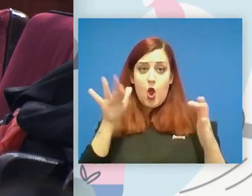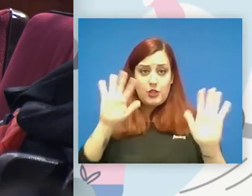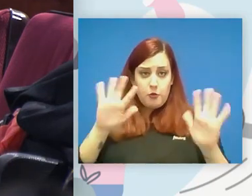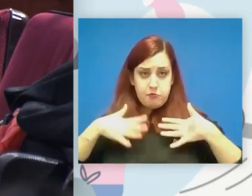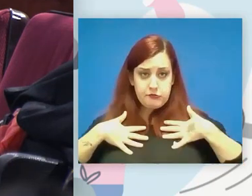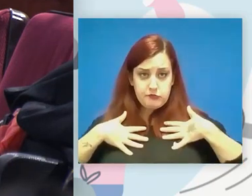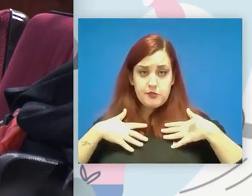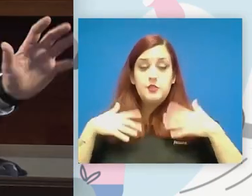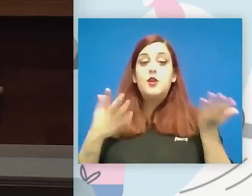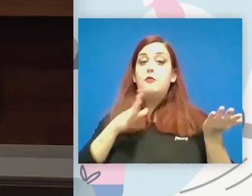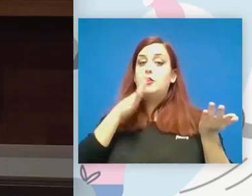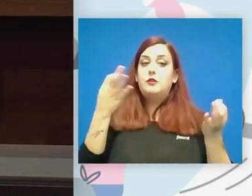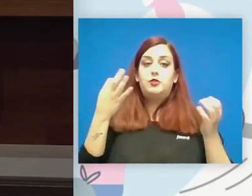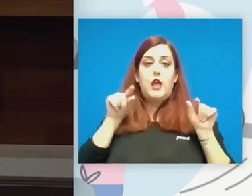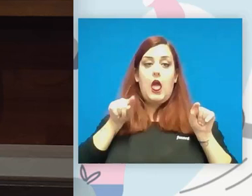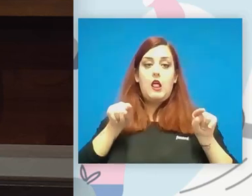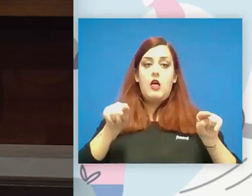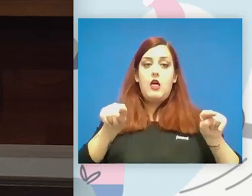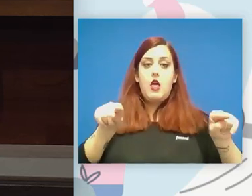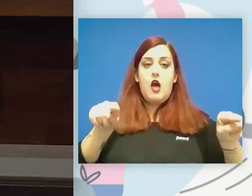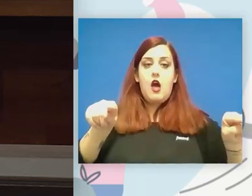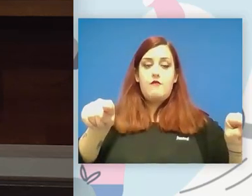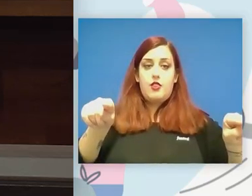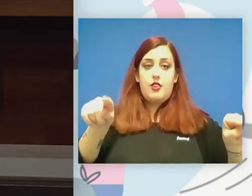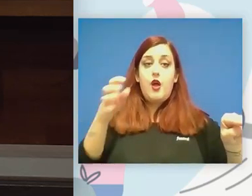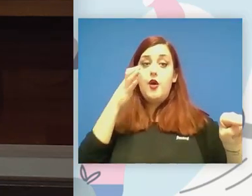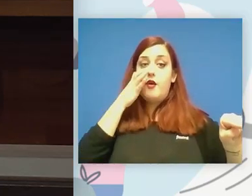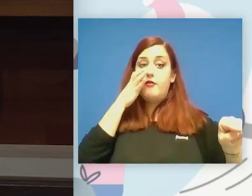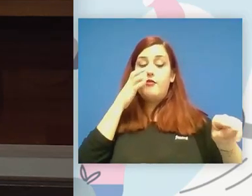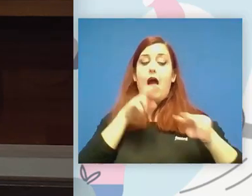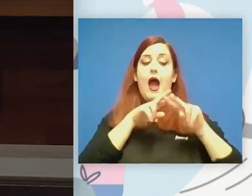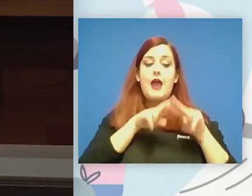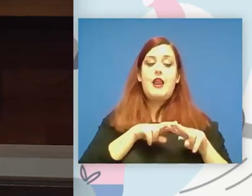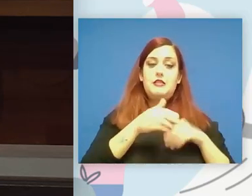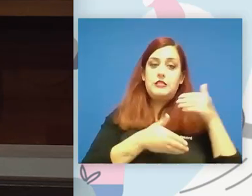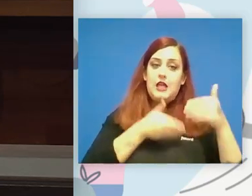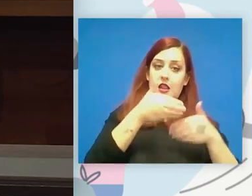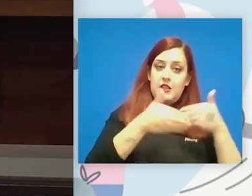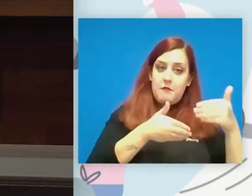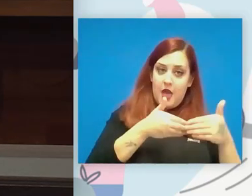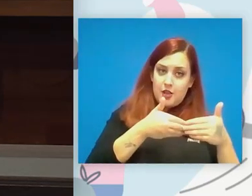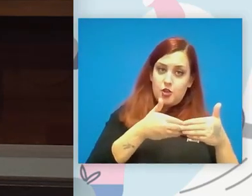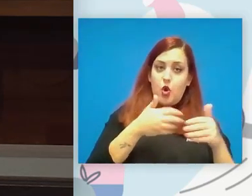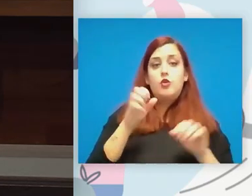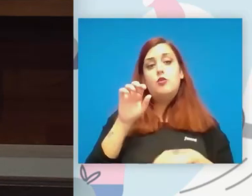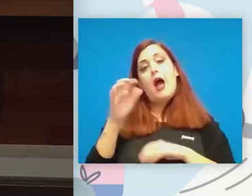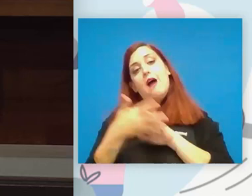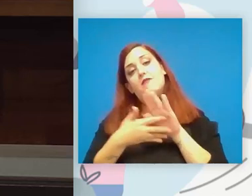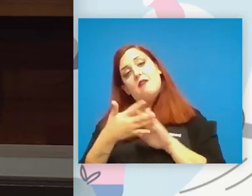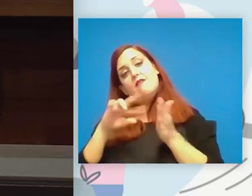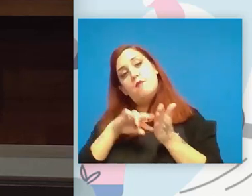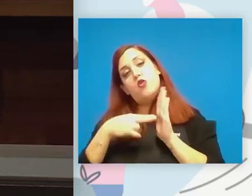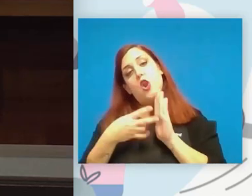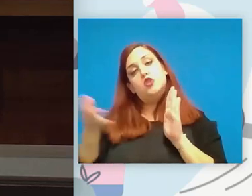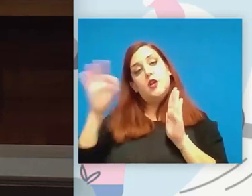entonces tenemos que ir de la mano es decir un análisis de rendimiento y cuando hablábamos de los tecnólogos no es solo